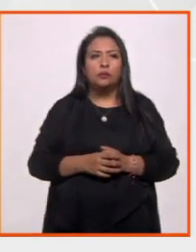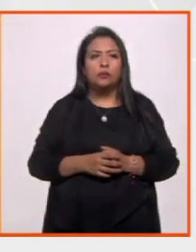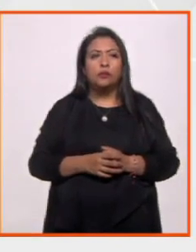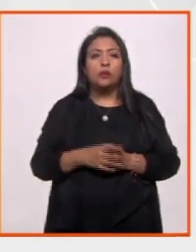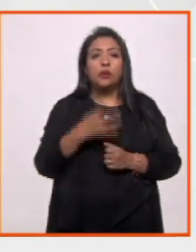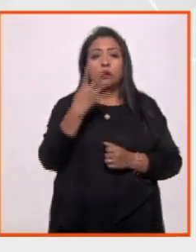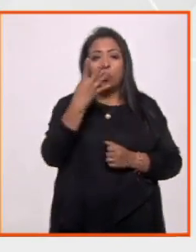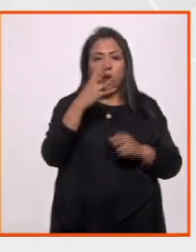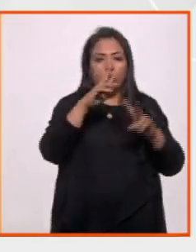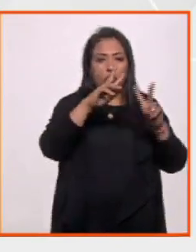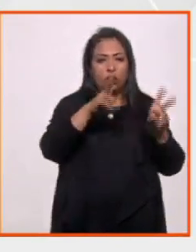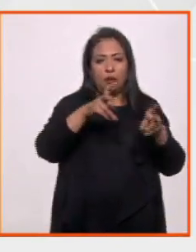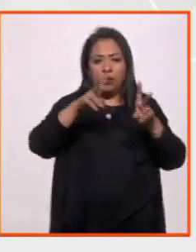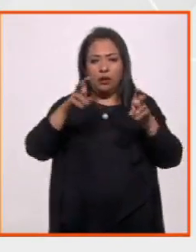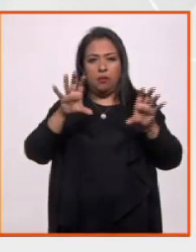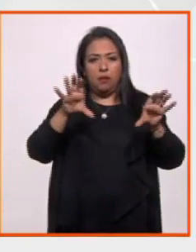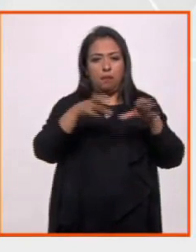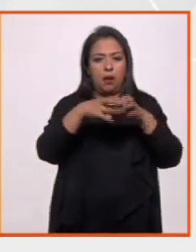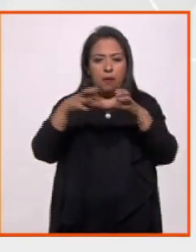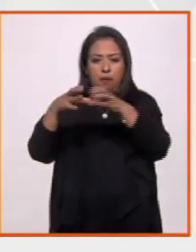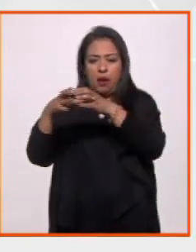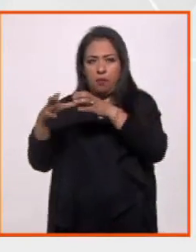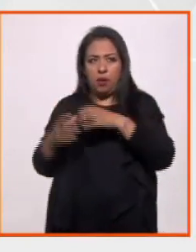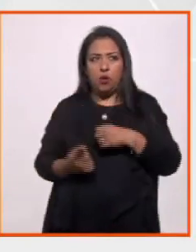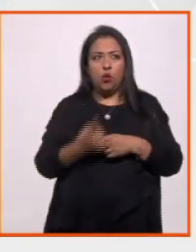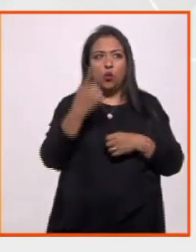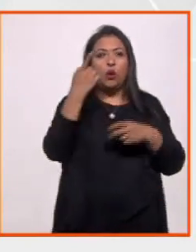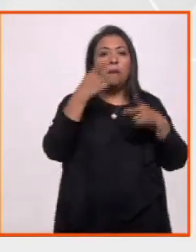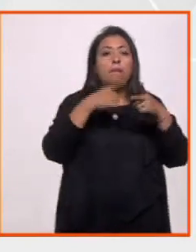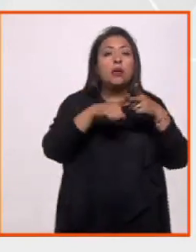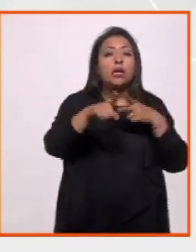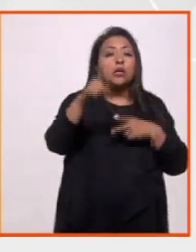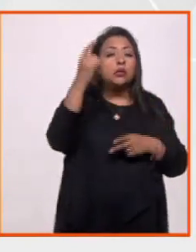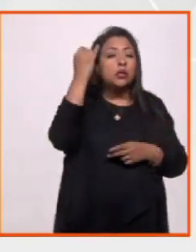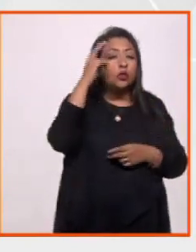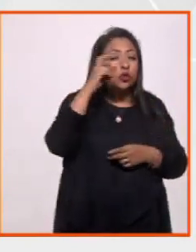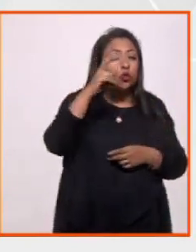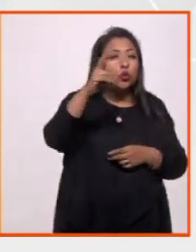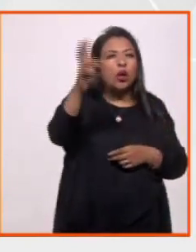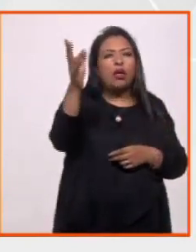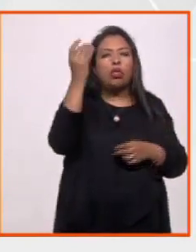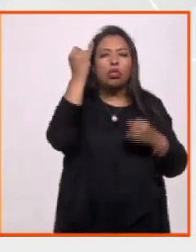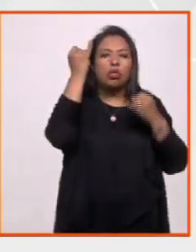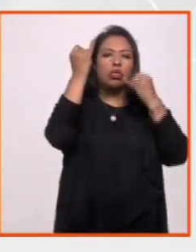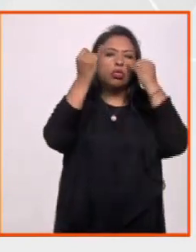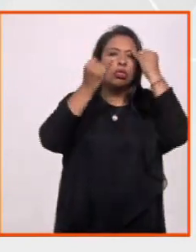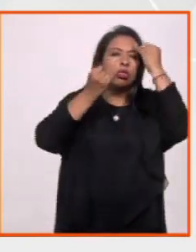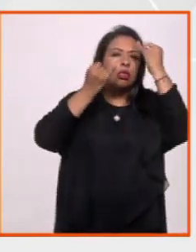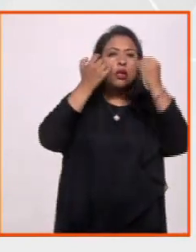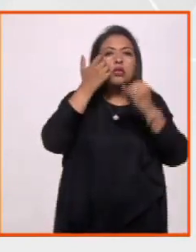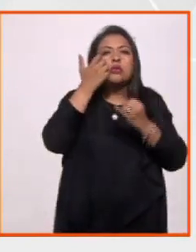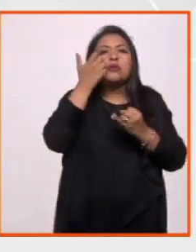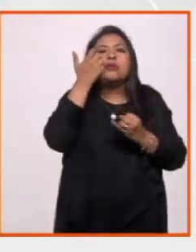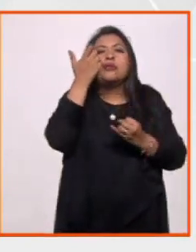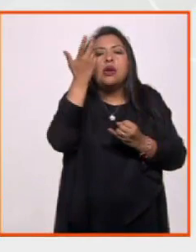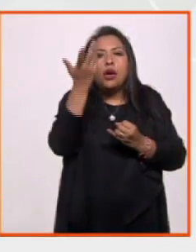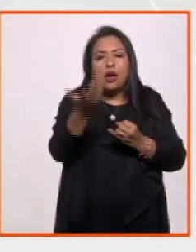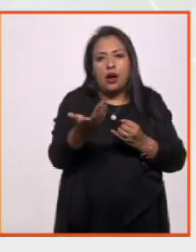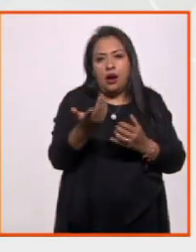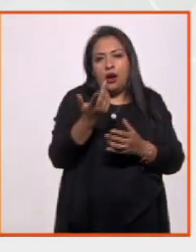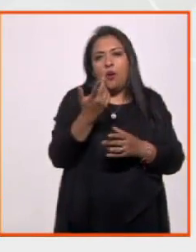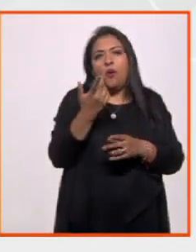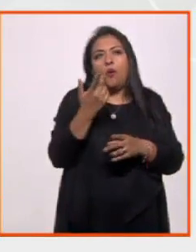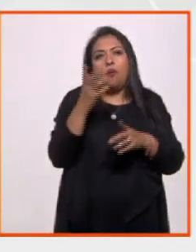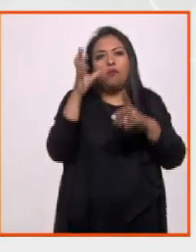Cuatro temáticas. Uno, el primero sería el origen de un sueño, con toda, digamos, esta fantasía, esta ilusión de los primeros